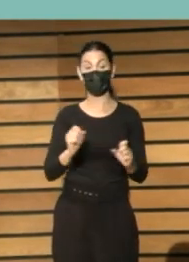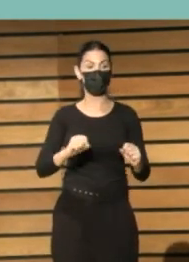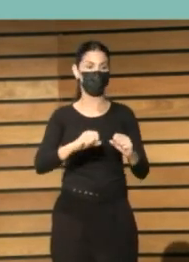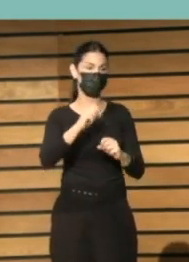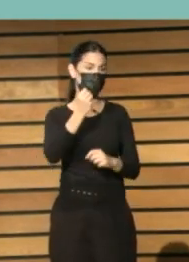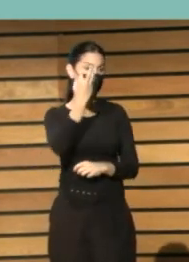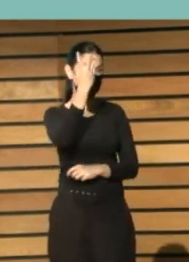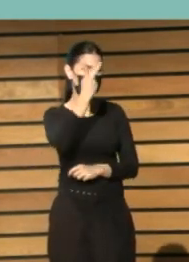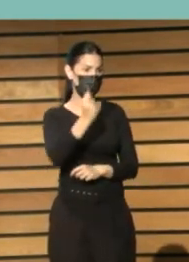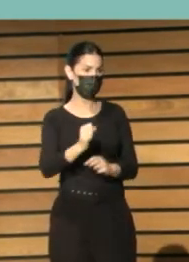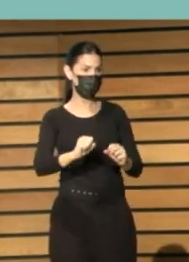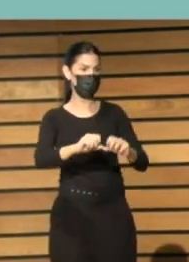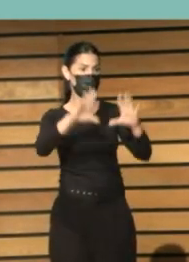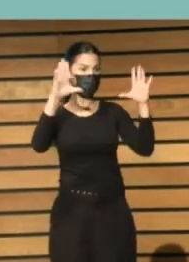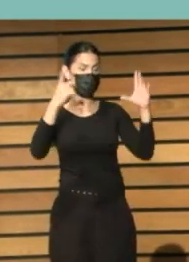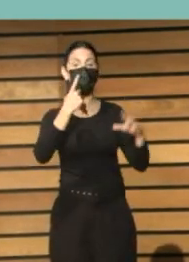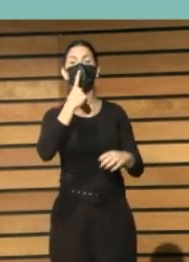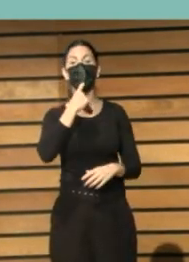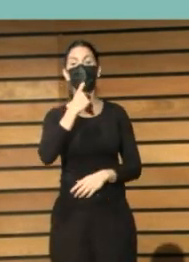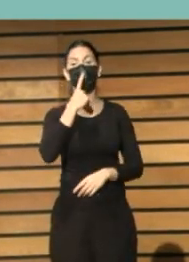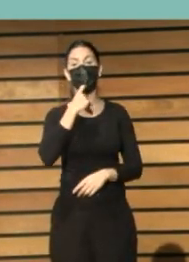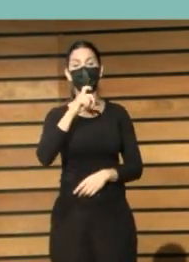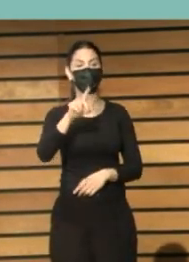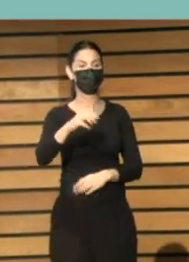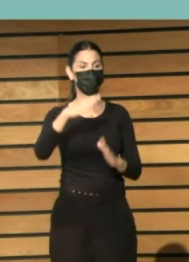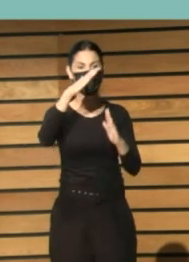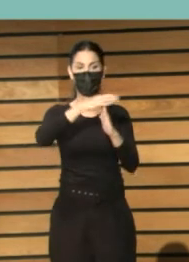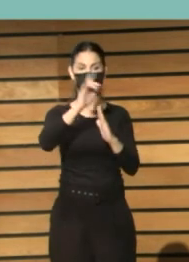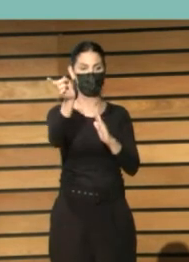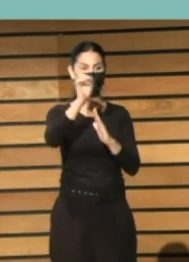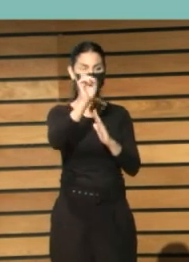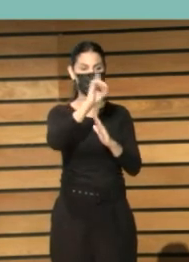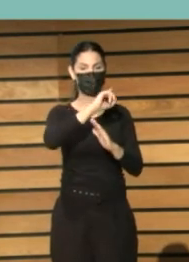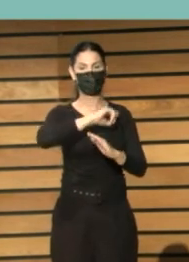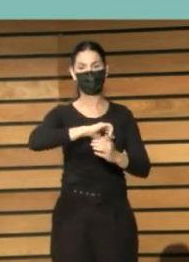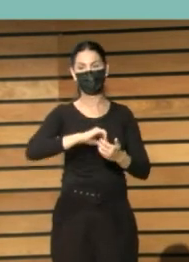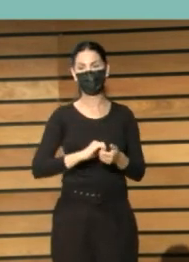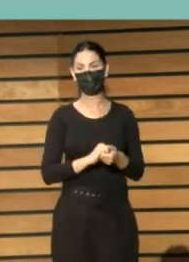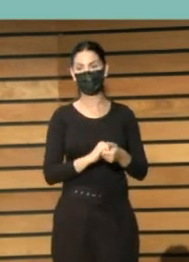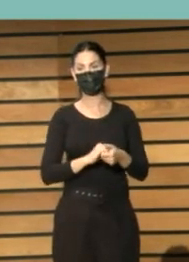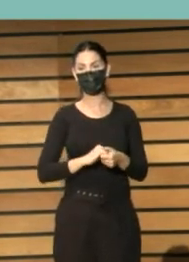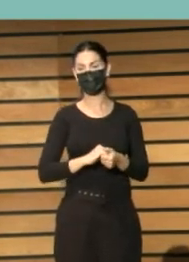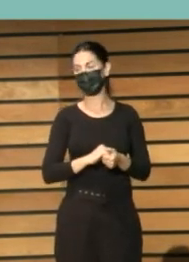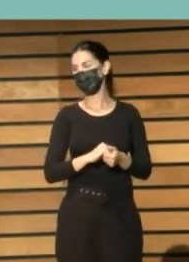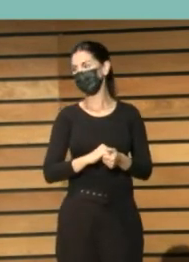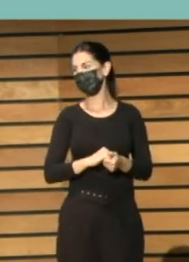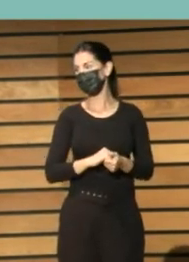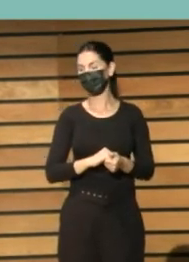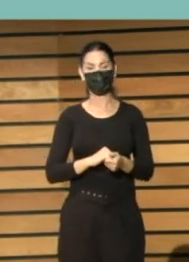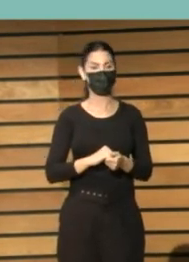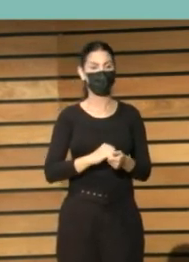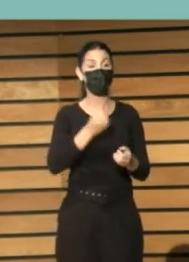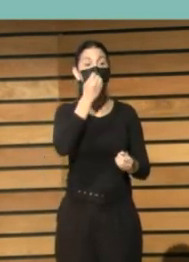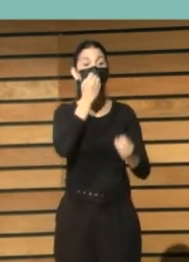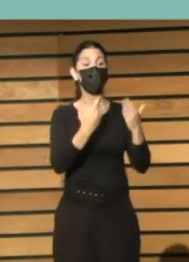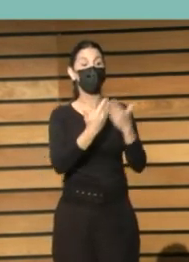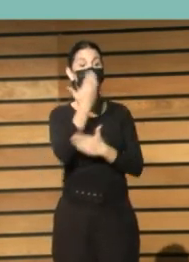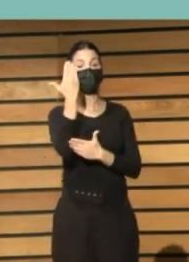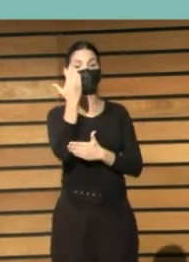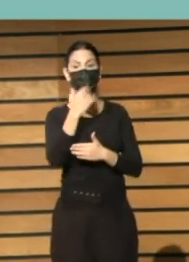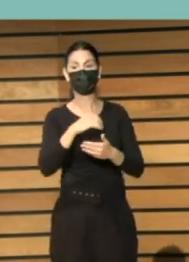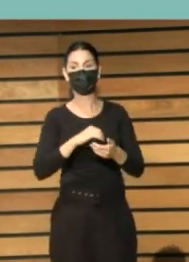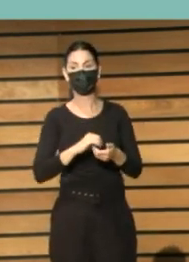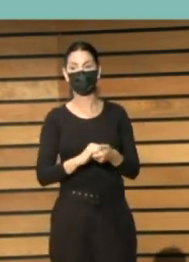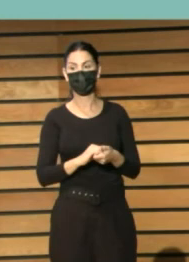y en rojo y no para como el de Alicia el puesto que es buenos días a mí me